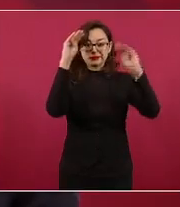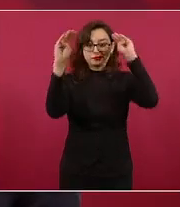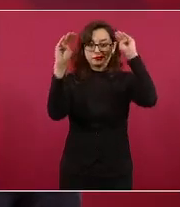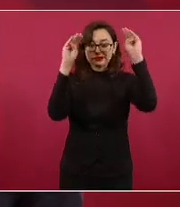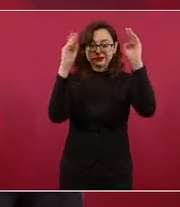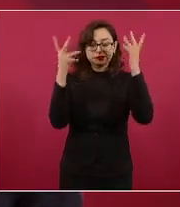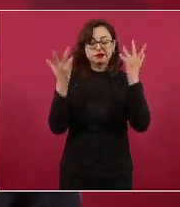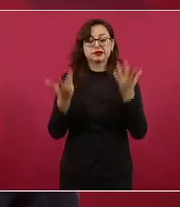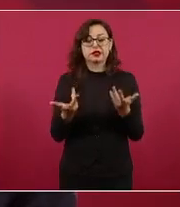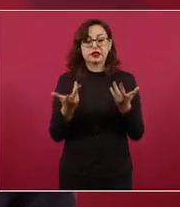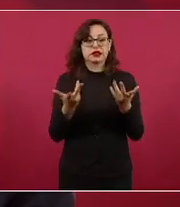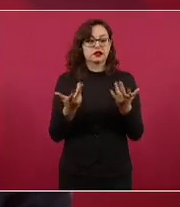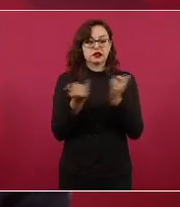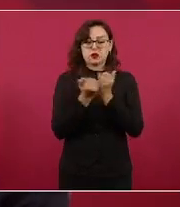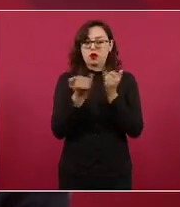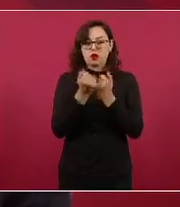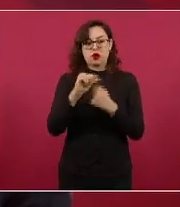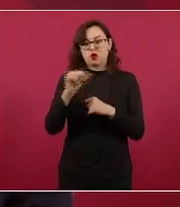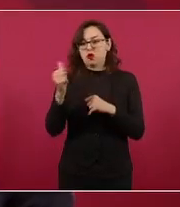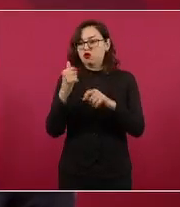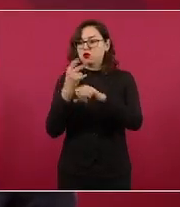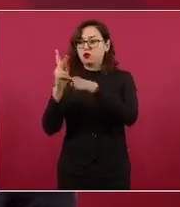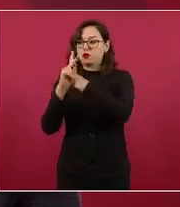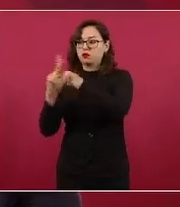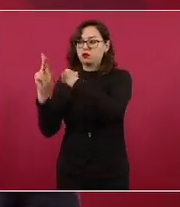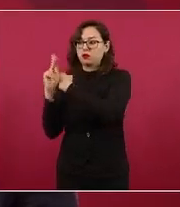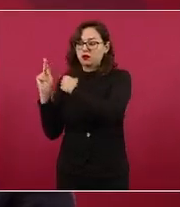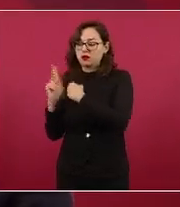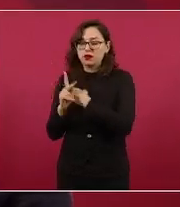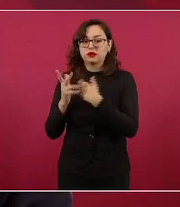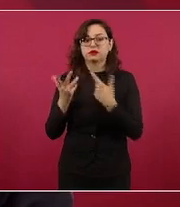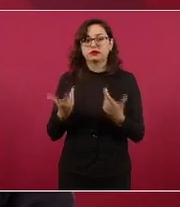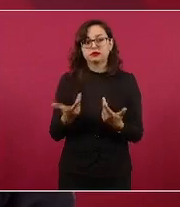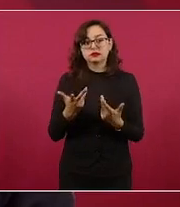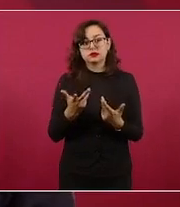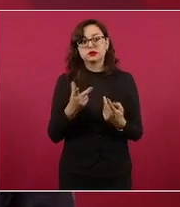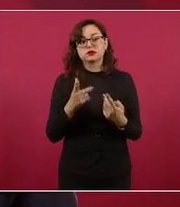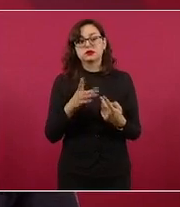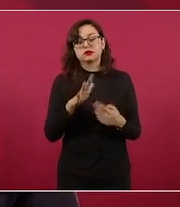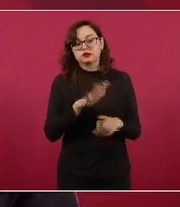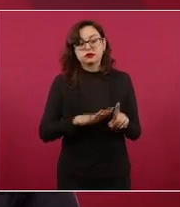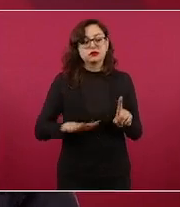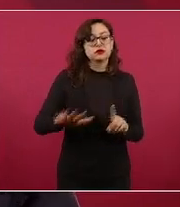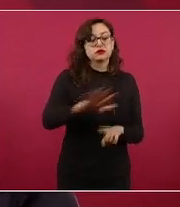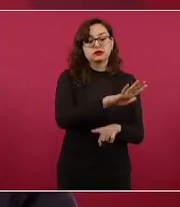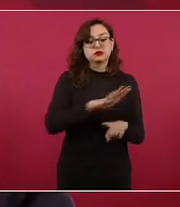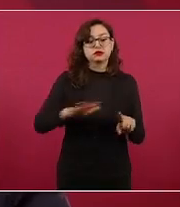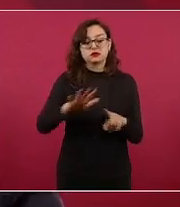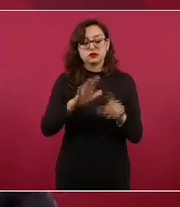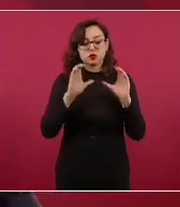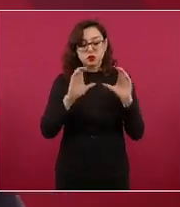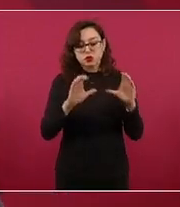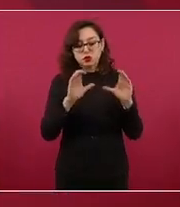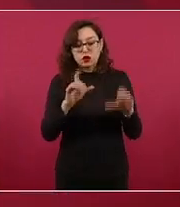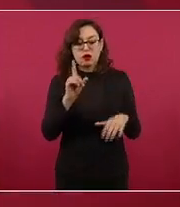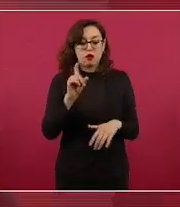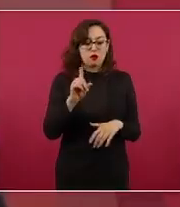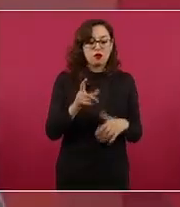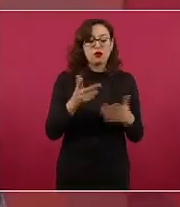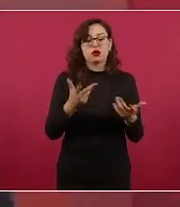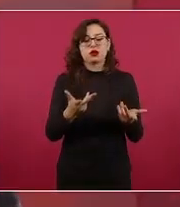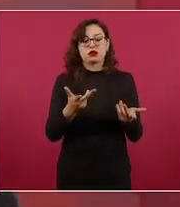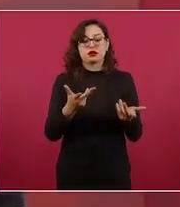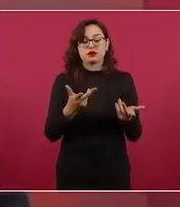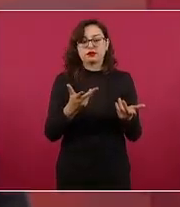como en el país las zonas donde se tengan los recursos y donde no